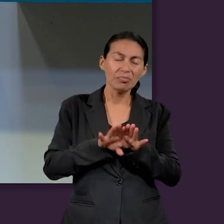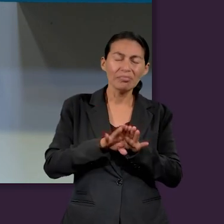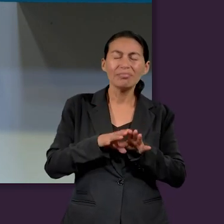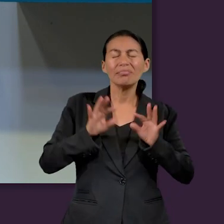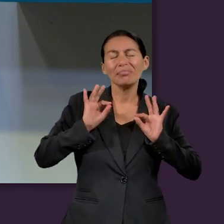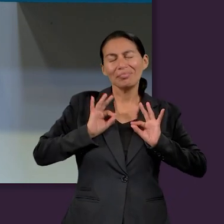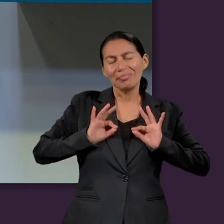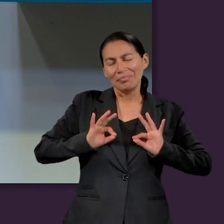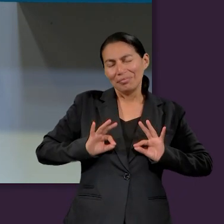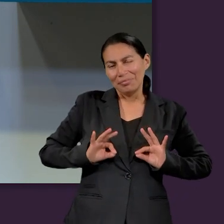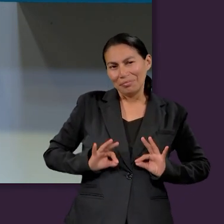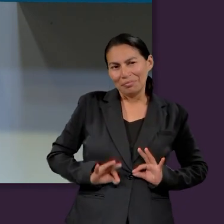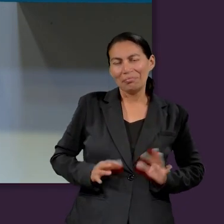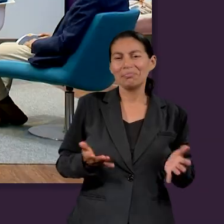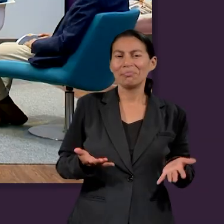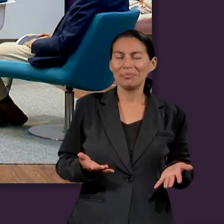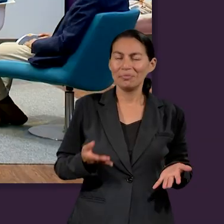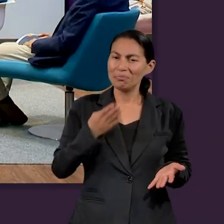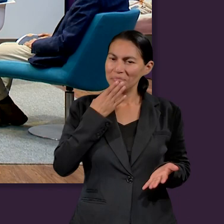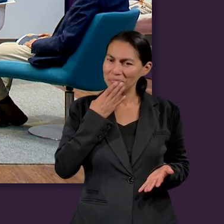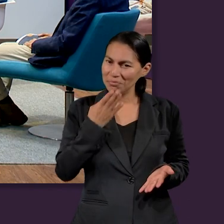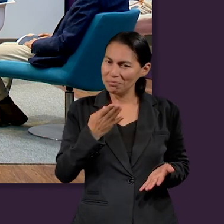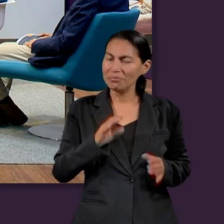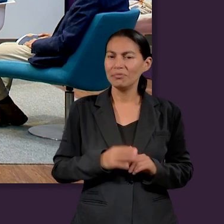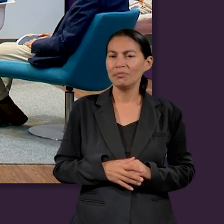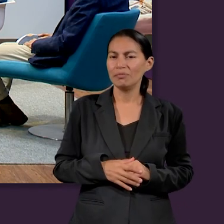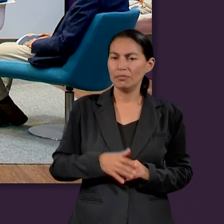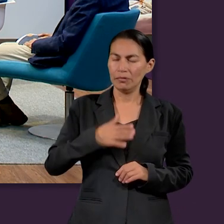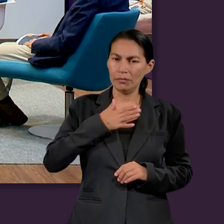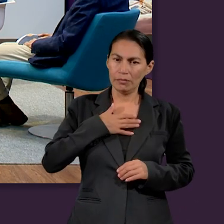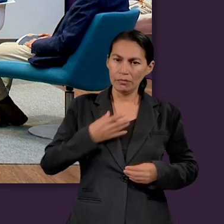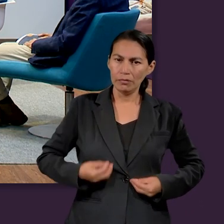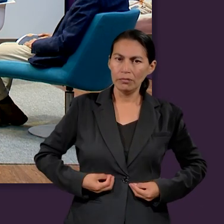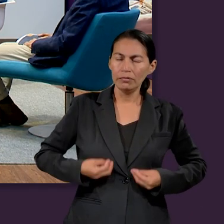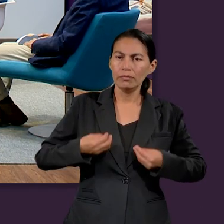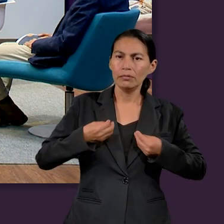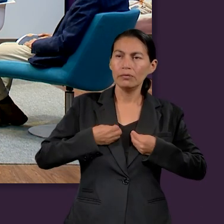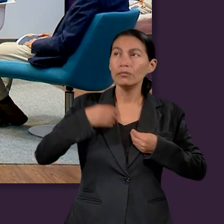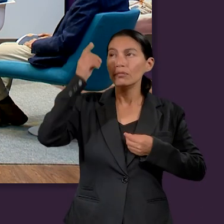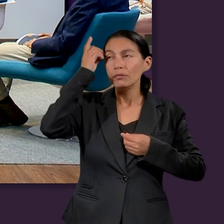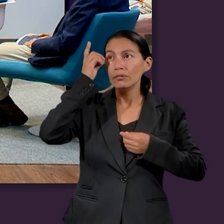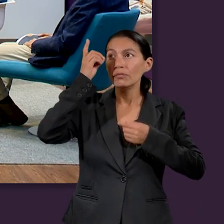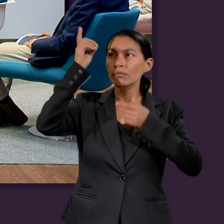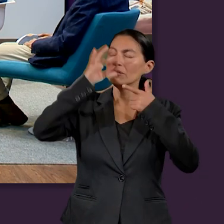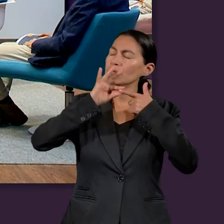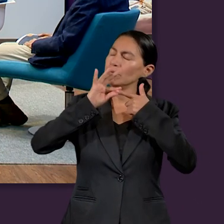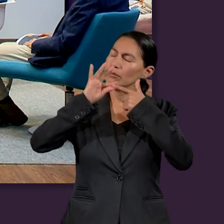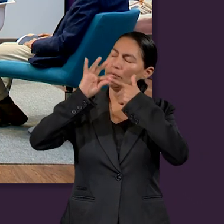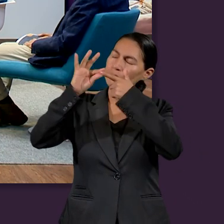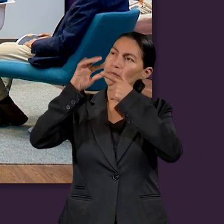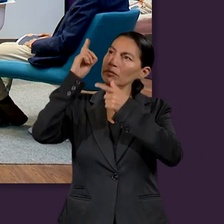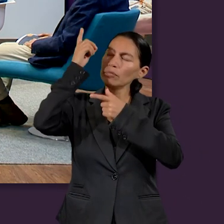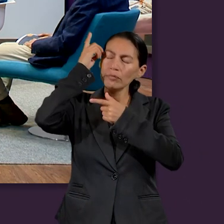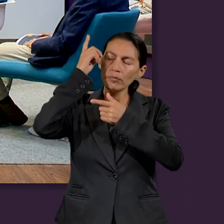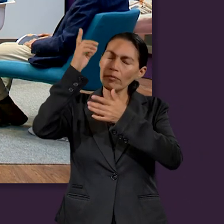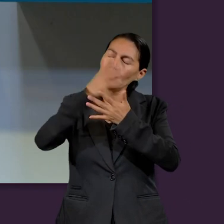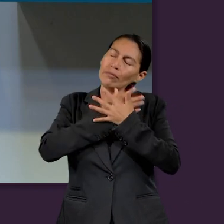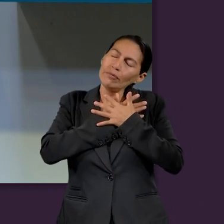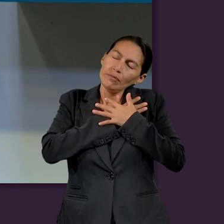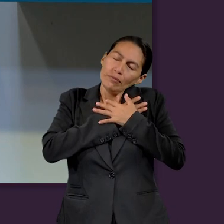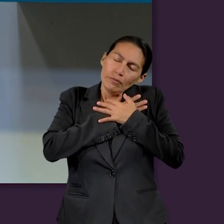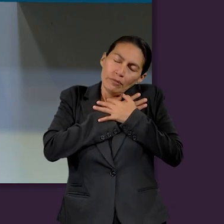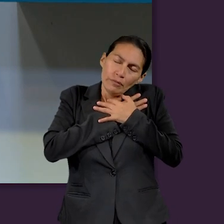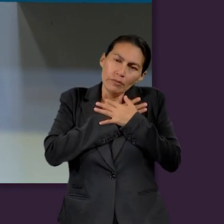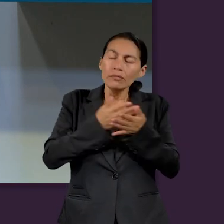estar tranquila, pueda estar tranquilo de que mi vida está siendo dirigida por un Dios de